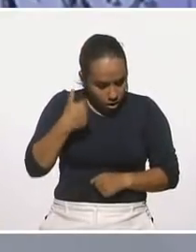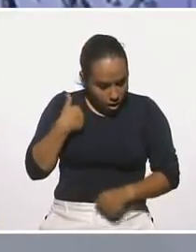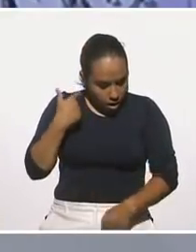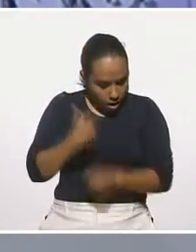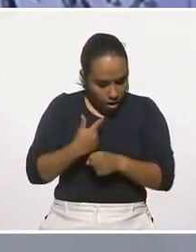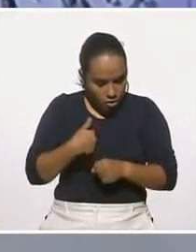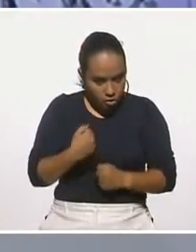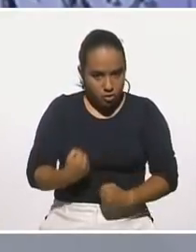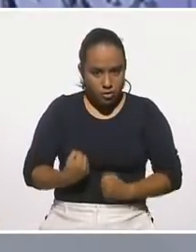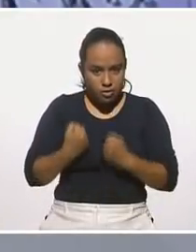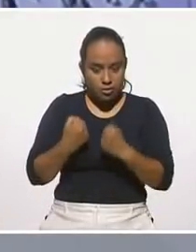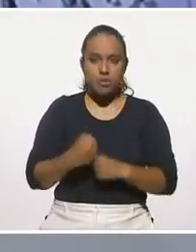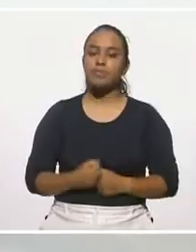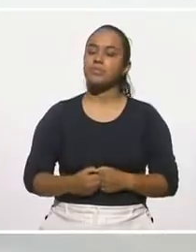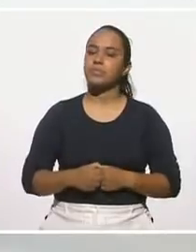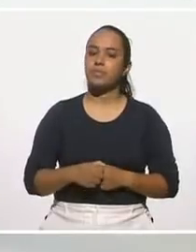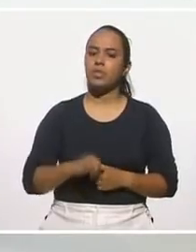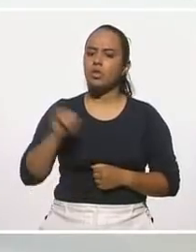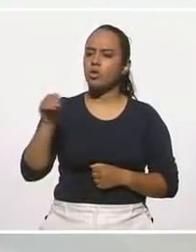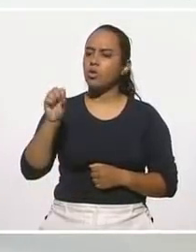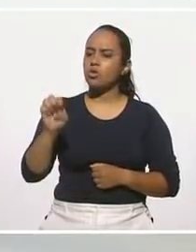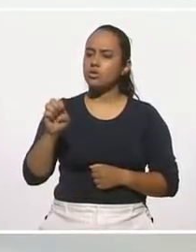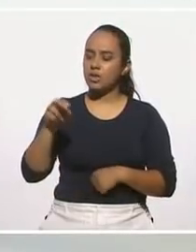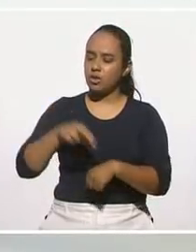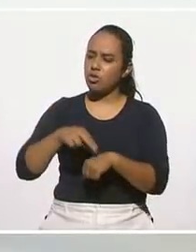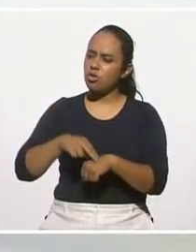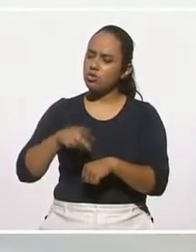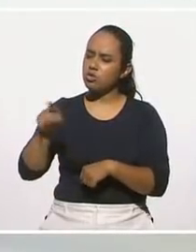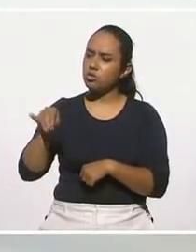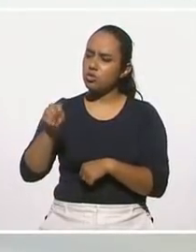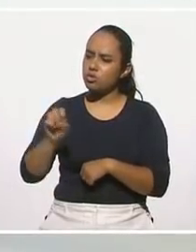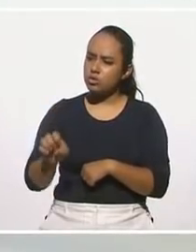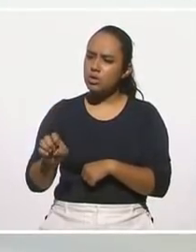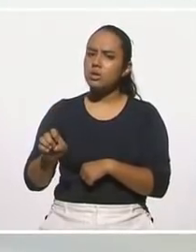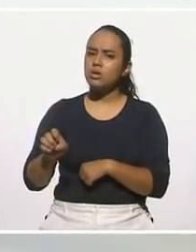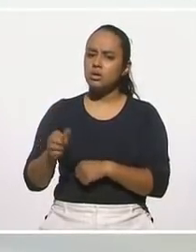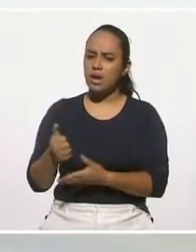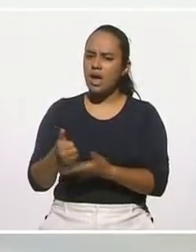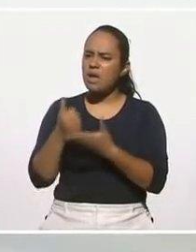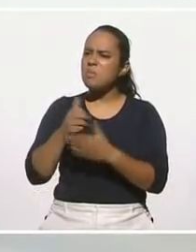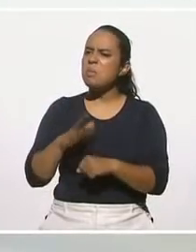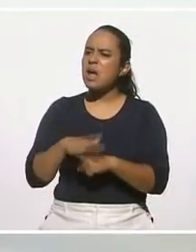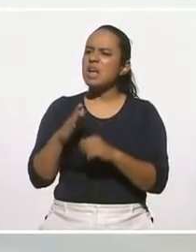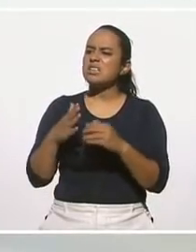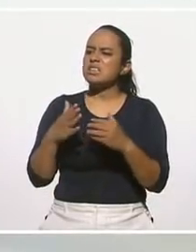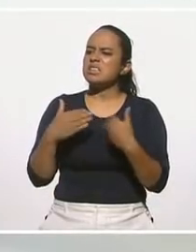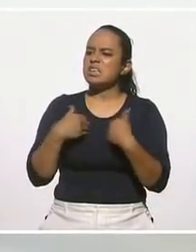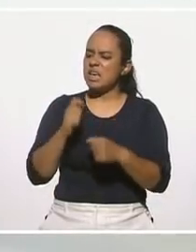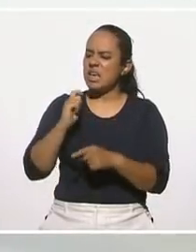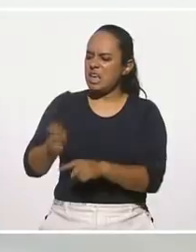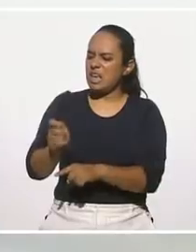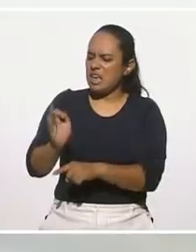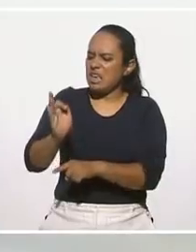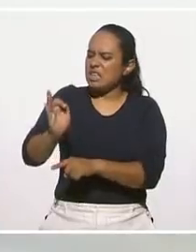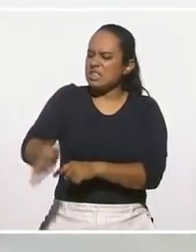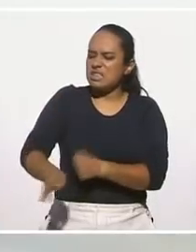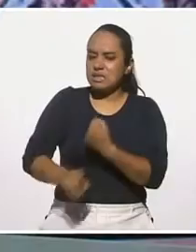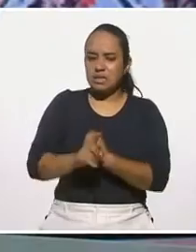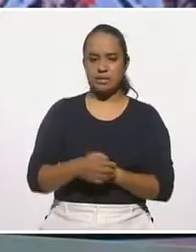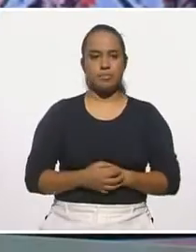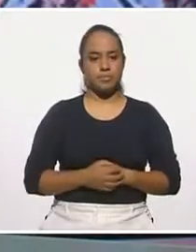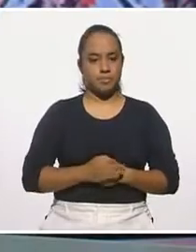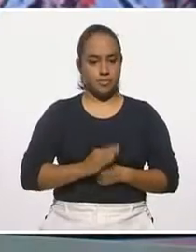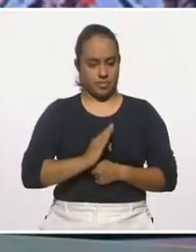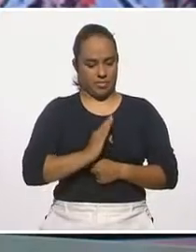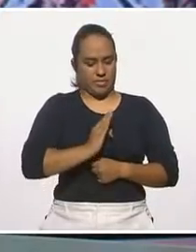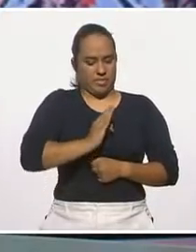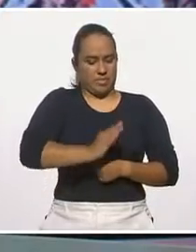Así es, Patricia, gracias. José, doctor José, entonces, ayúdenos a entender bien qué es la resiliencia. En este contexto de la